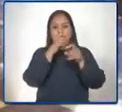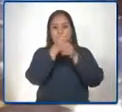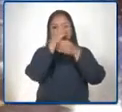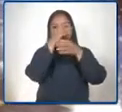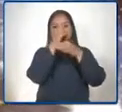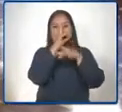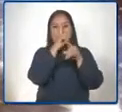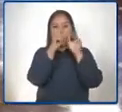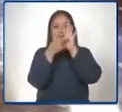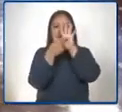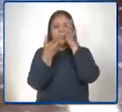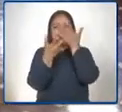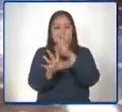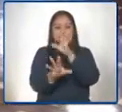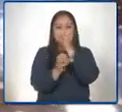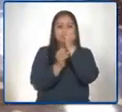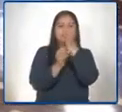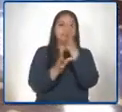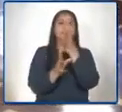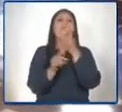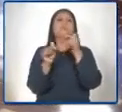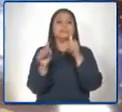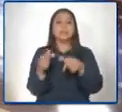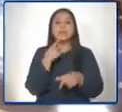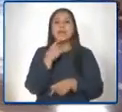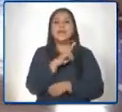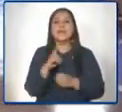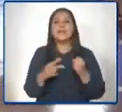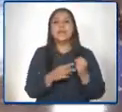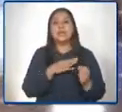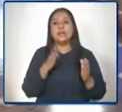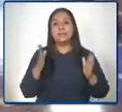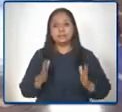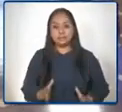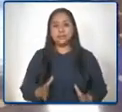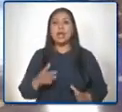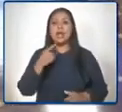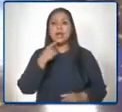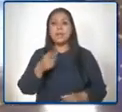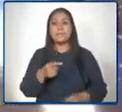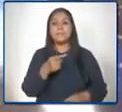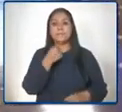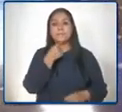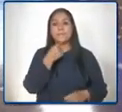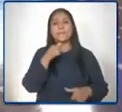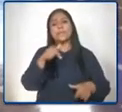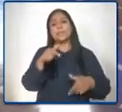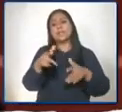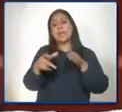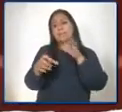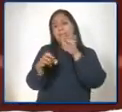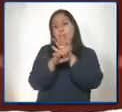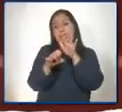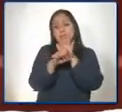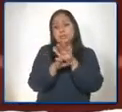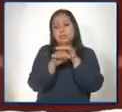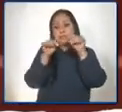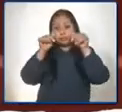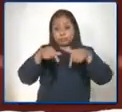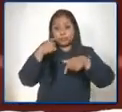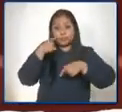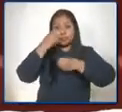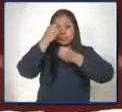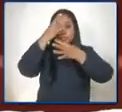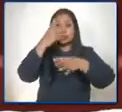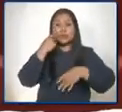viceministra Lorena Aragón si en relación a este tema lo que podemos